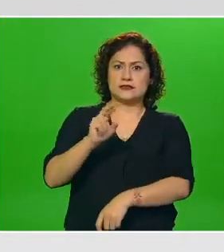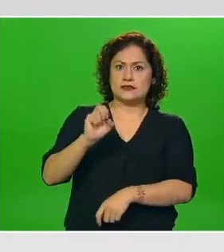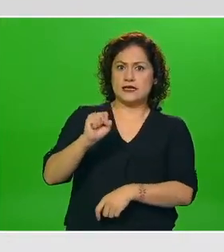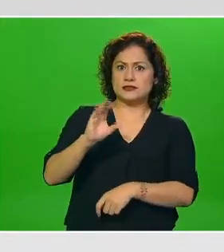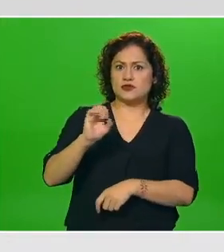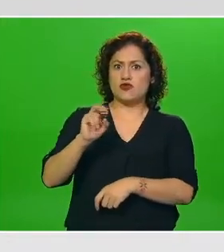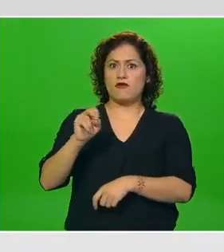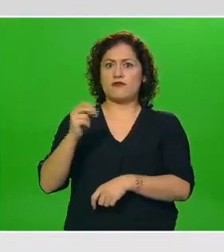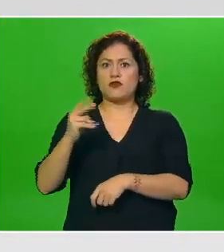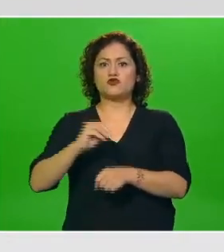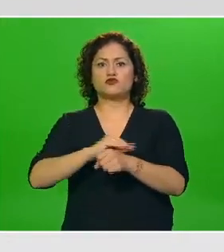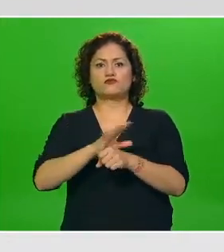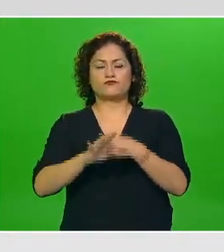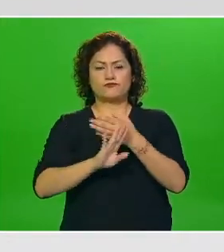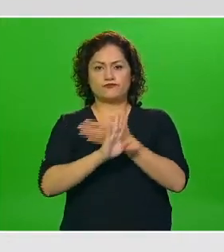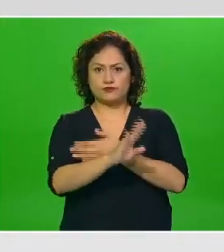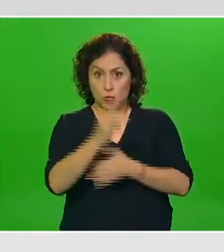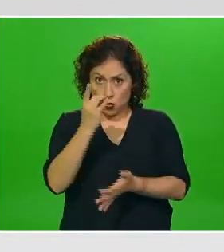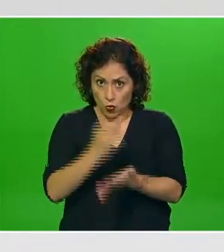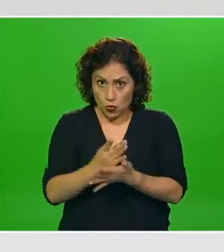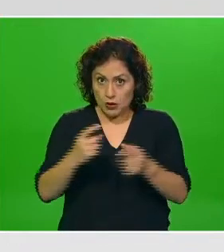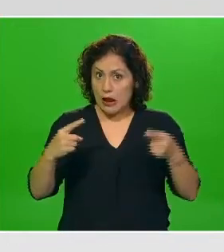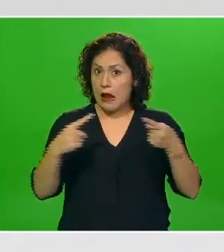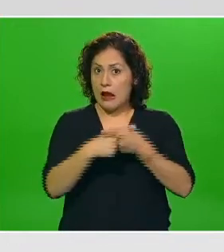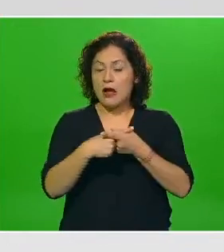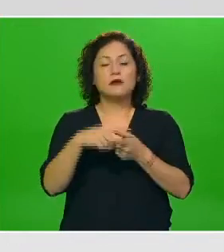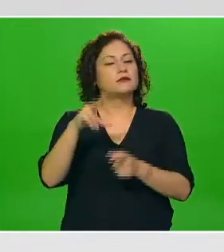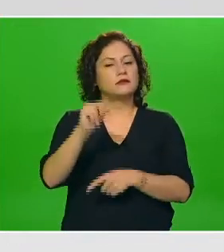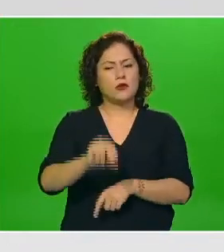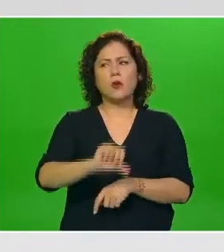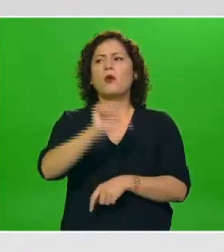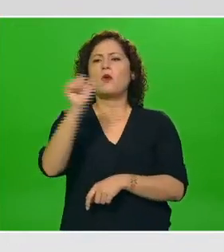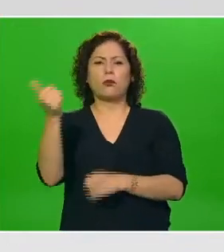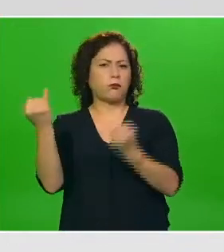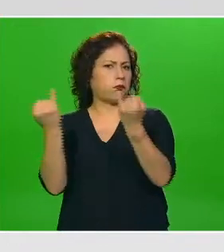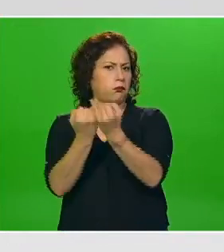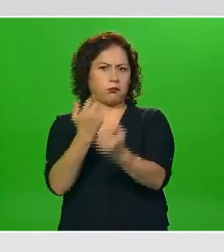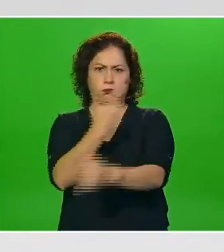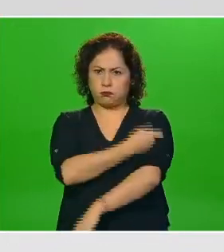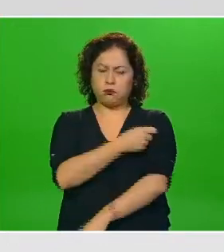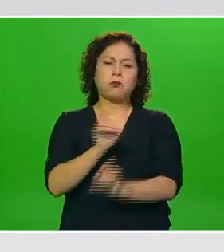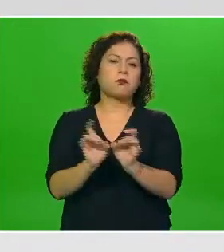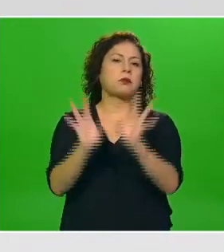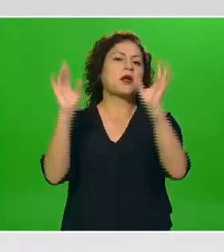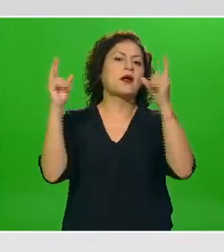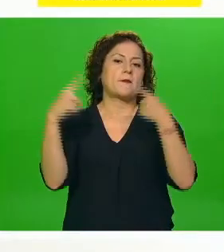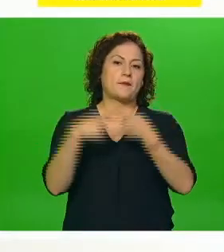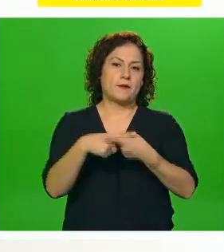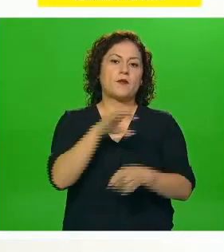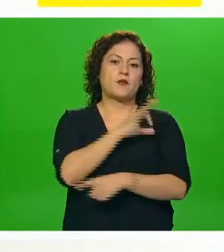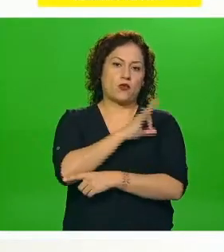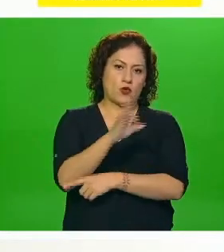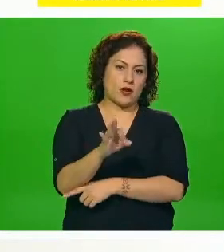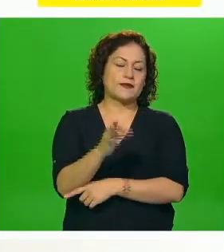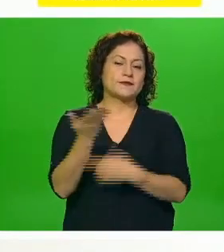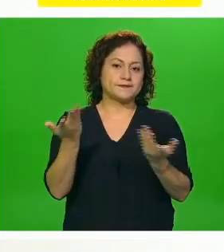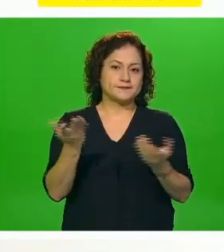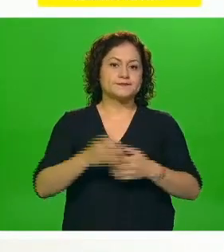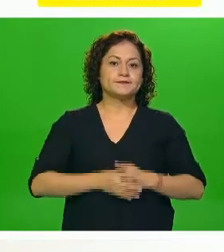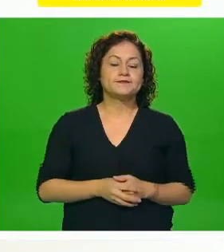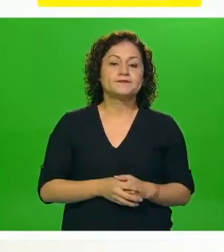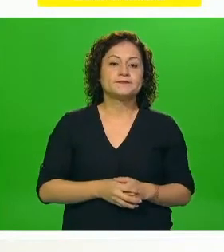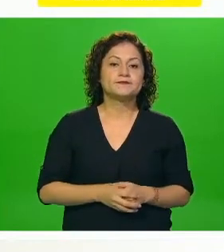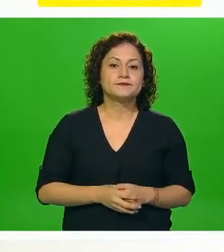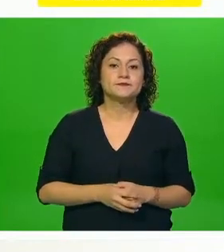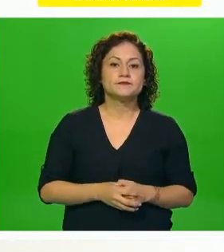existentes u otras vacunas que se colocan sobre todo en la población infantil y que por lo tanto nos ayudan a monitorear